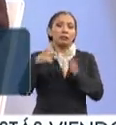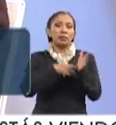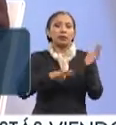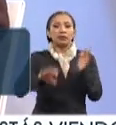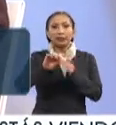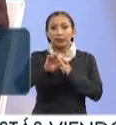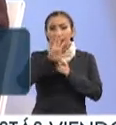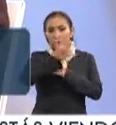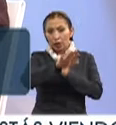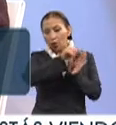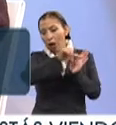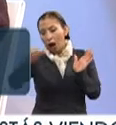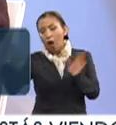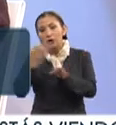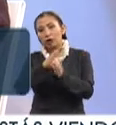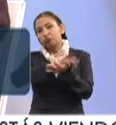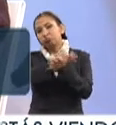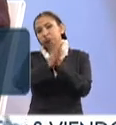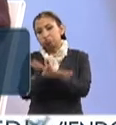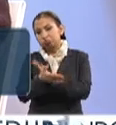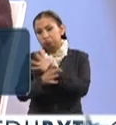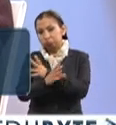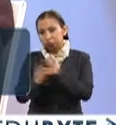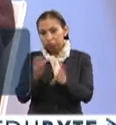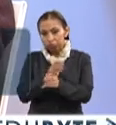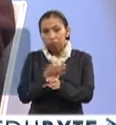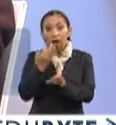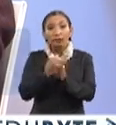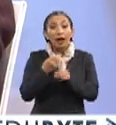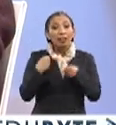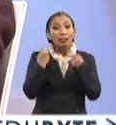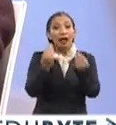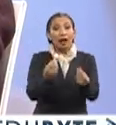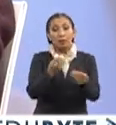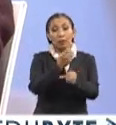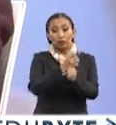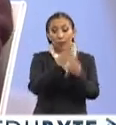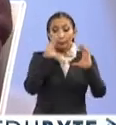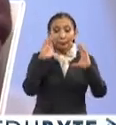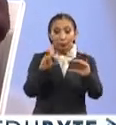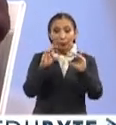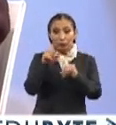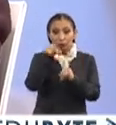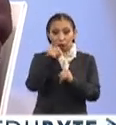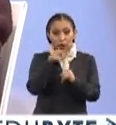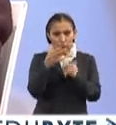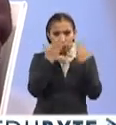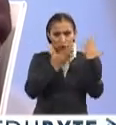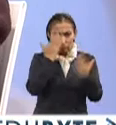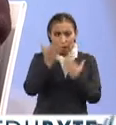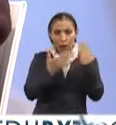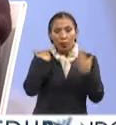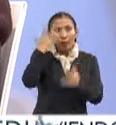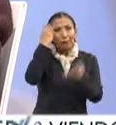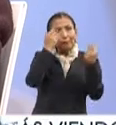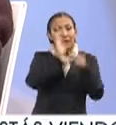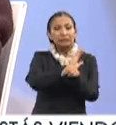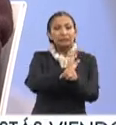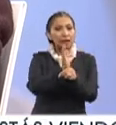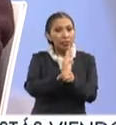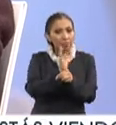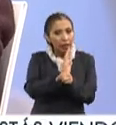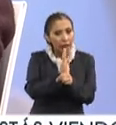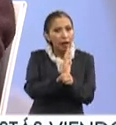1975, y lo que ofrece es la oportunidad de capacitarte en una formación cinematográfica